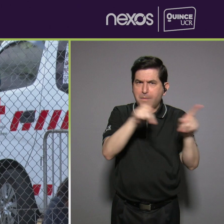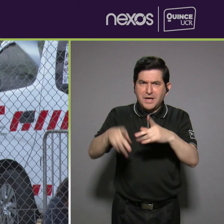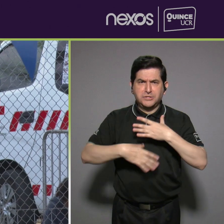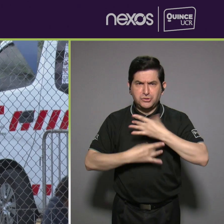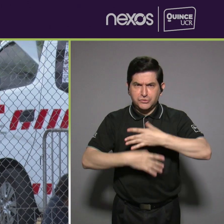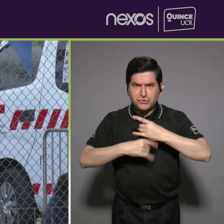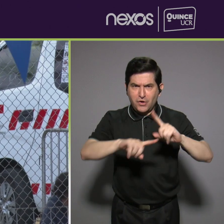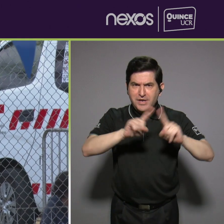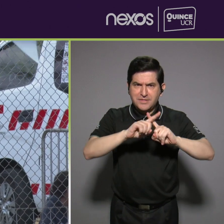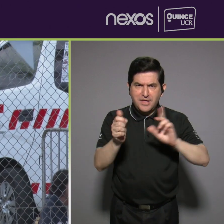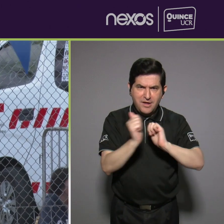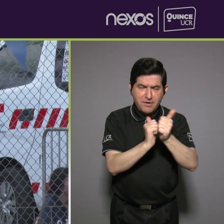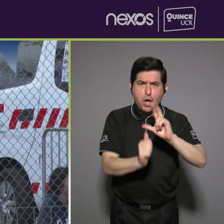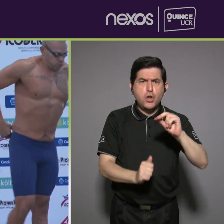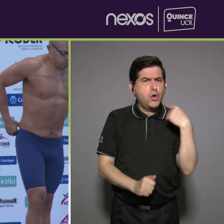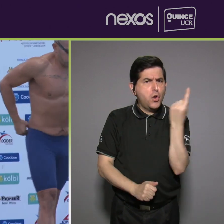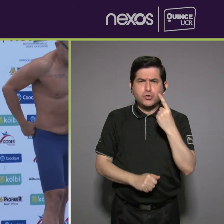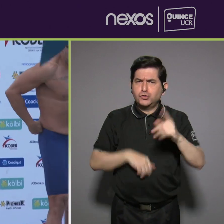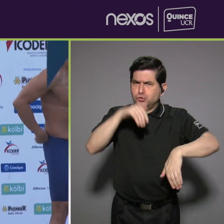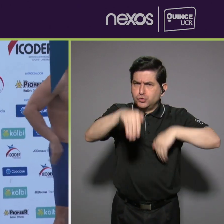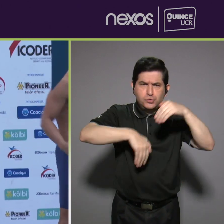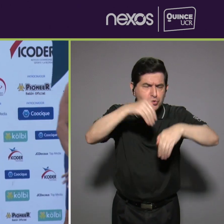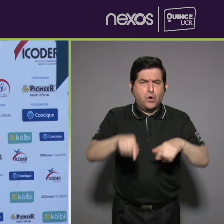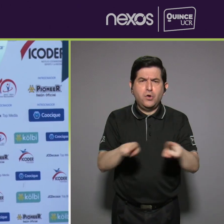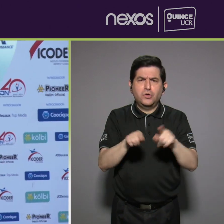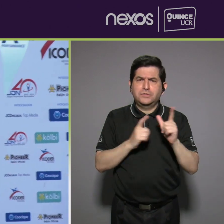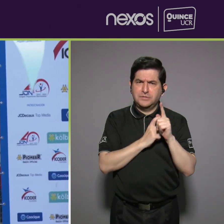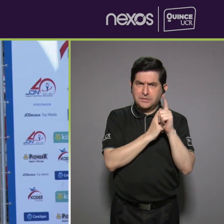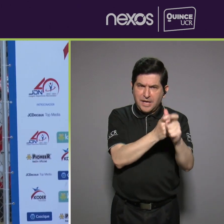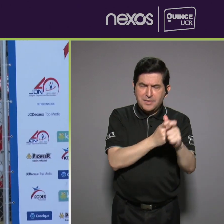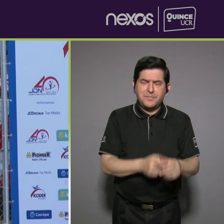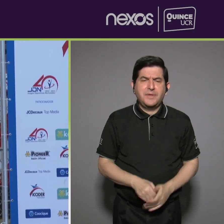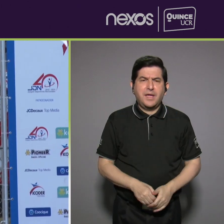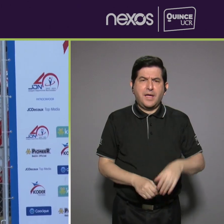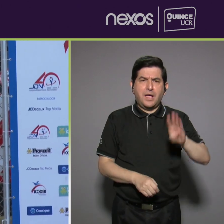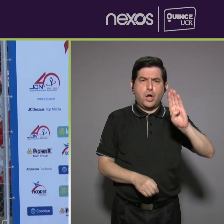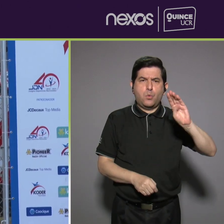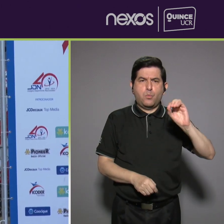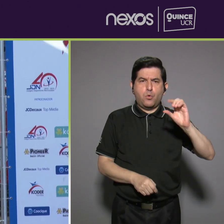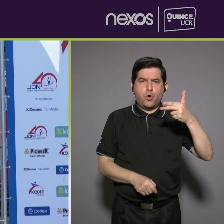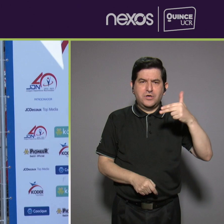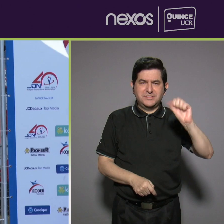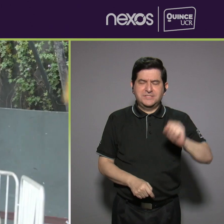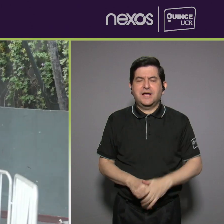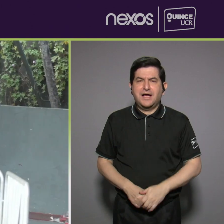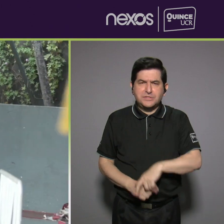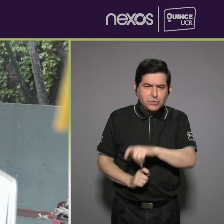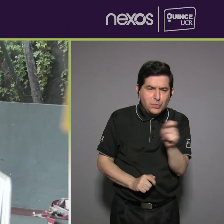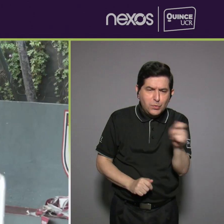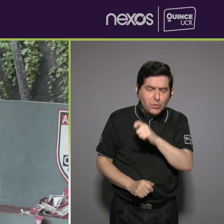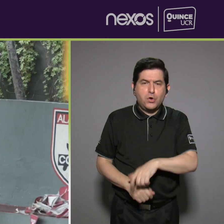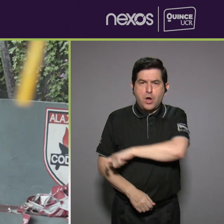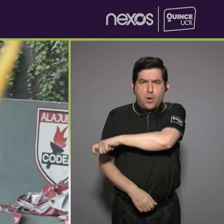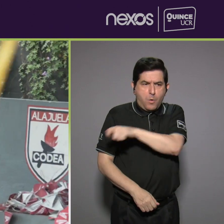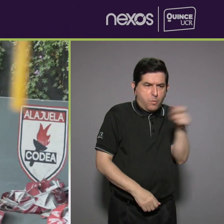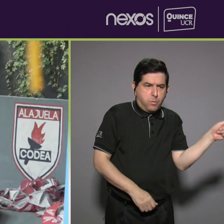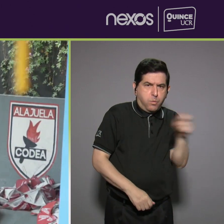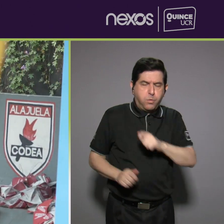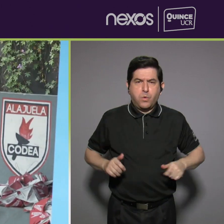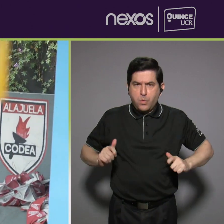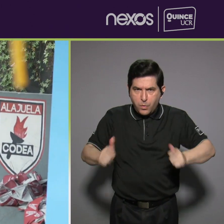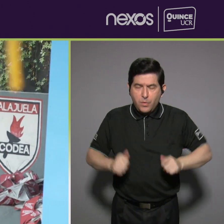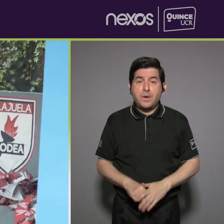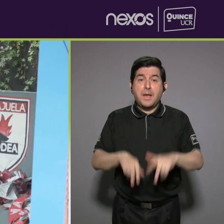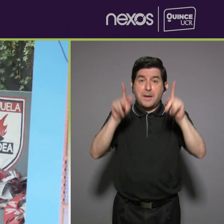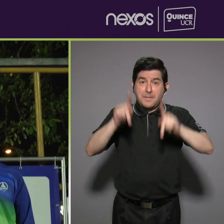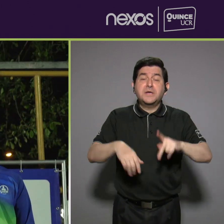interese en los diferentes deportes, no solo natación, hay atletismo, están bochas, tenis de mesa, tenis de campo, hay un montón de deportes en los